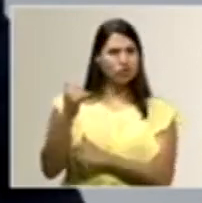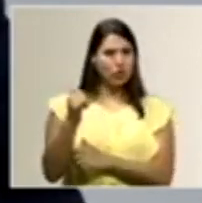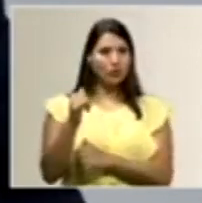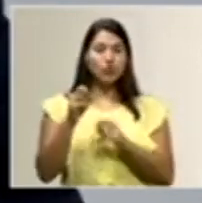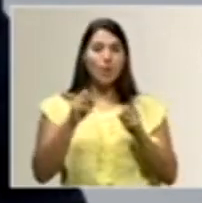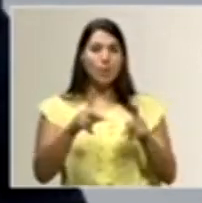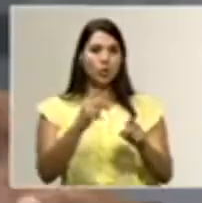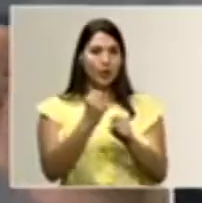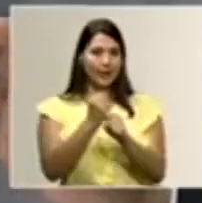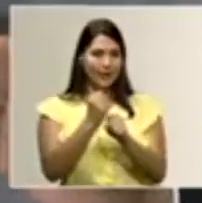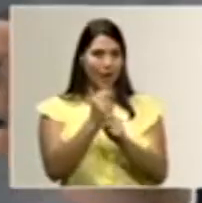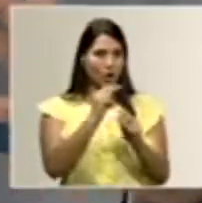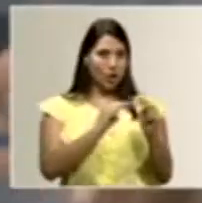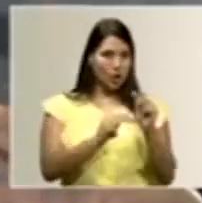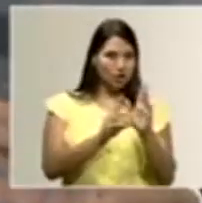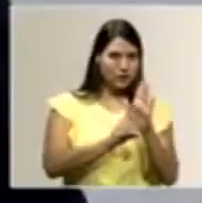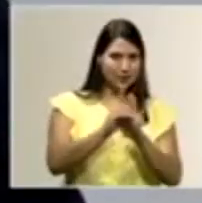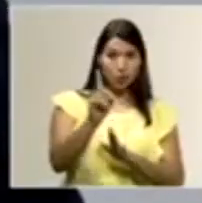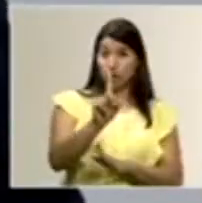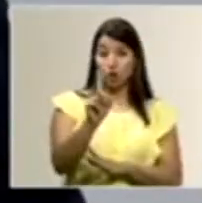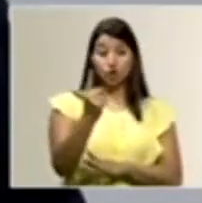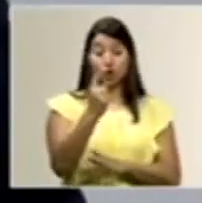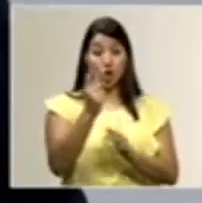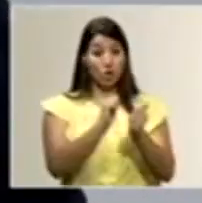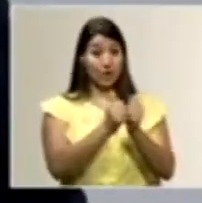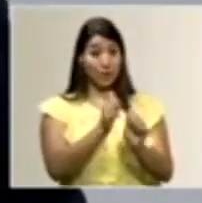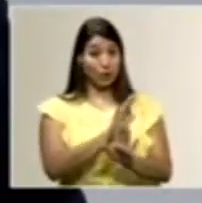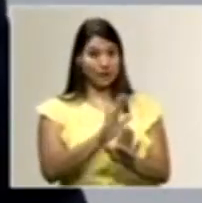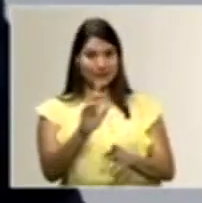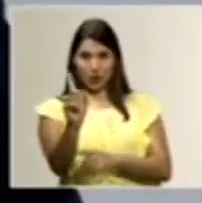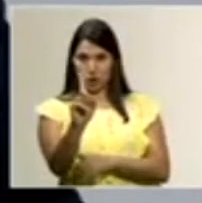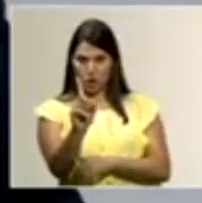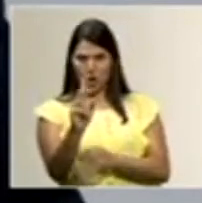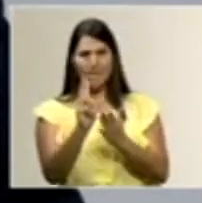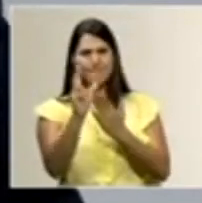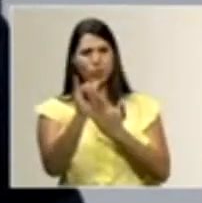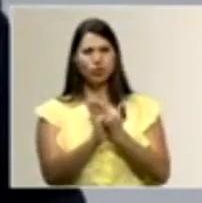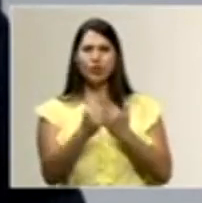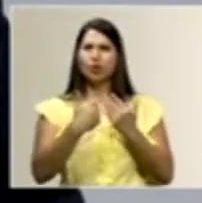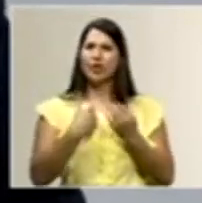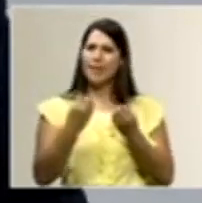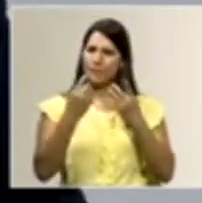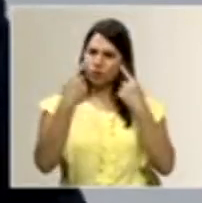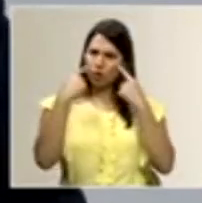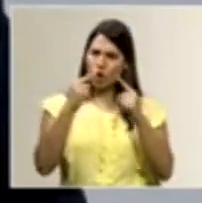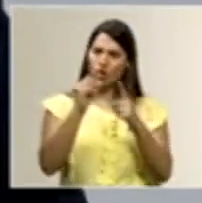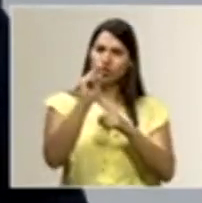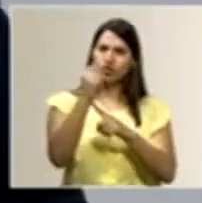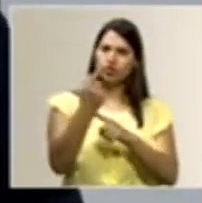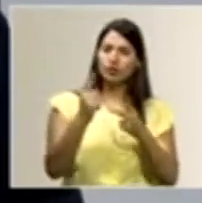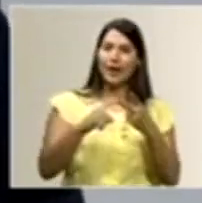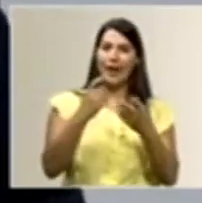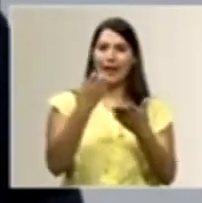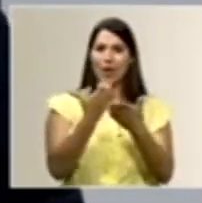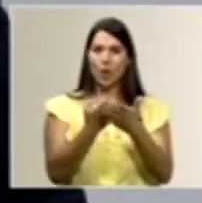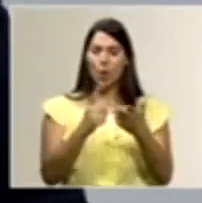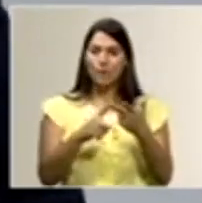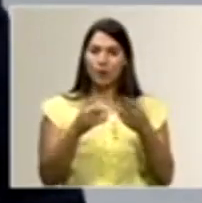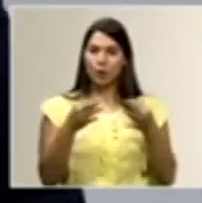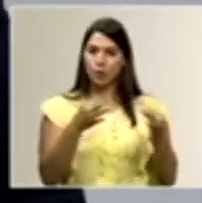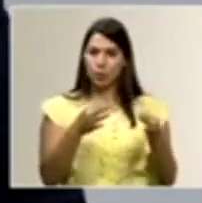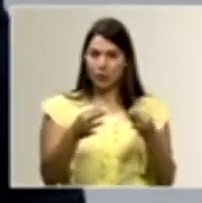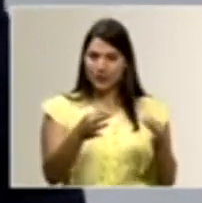solamente deporte. Estamos hablando que el proyecto comprende de varias cosas, que es a nivel social, económico, turístico.